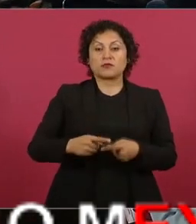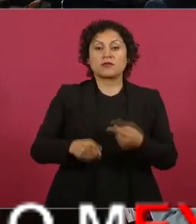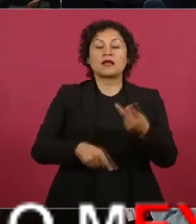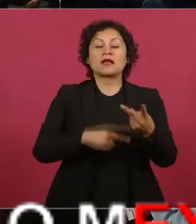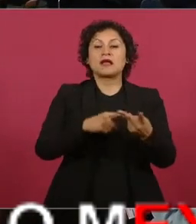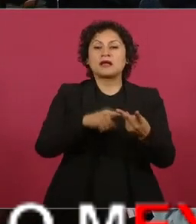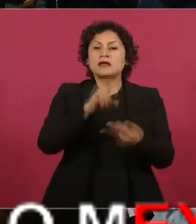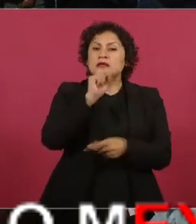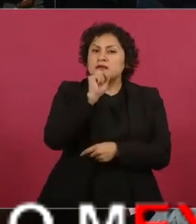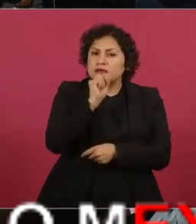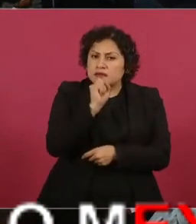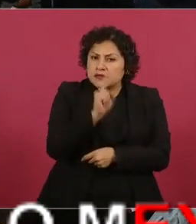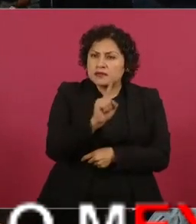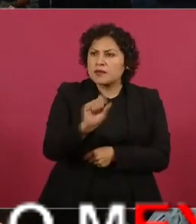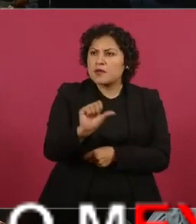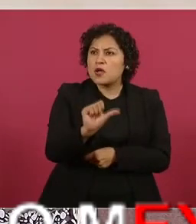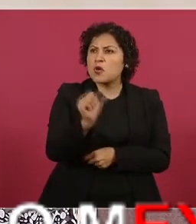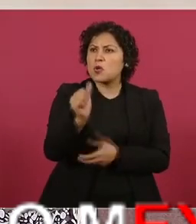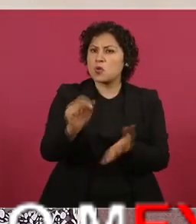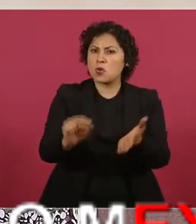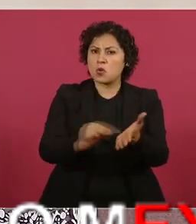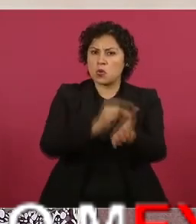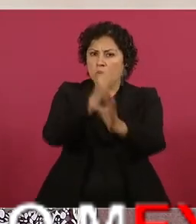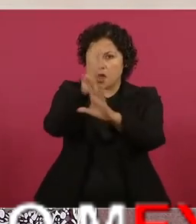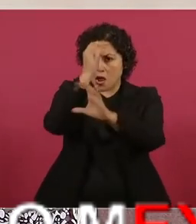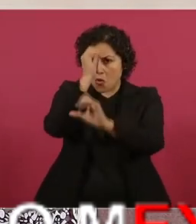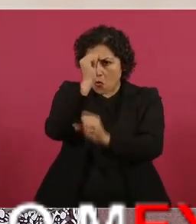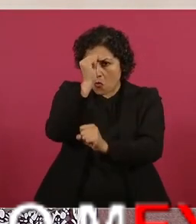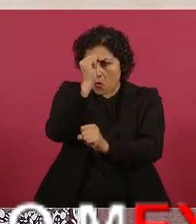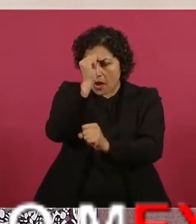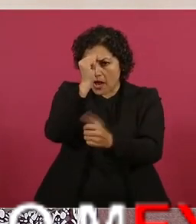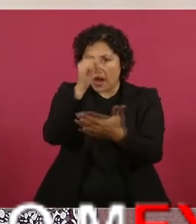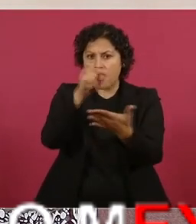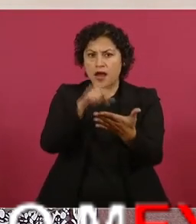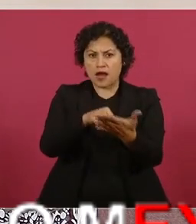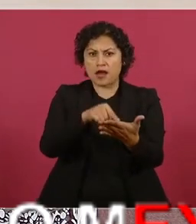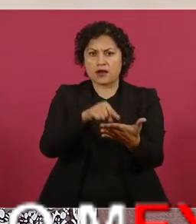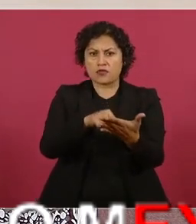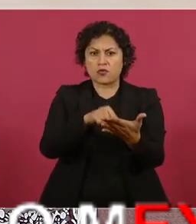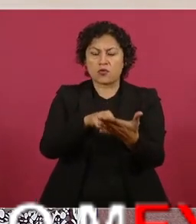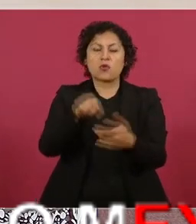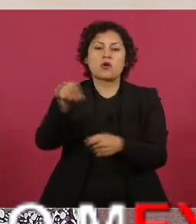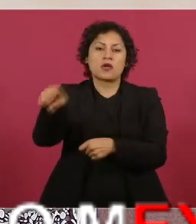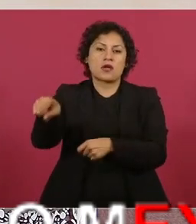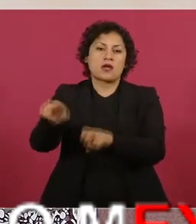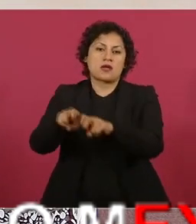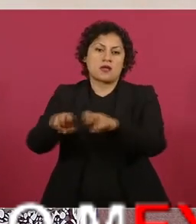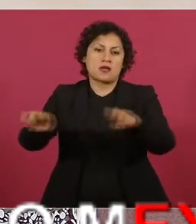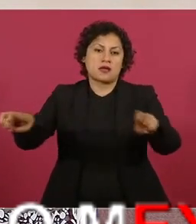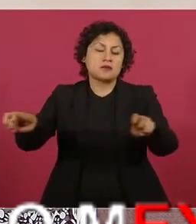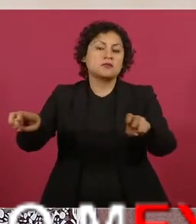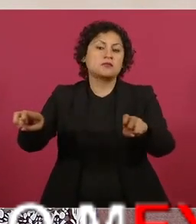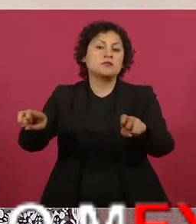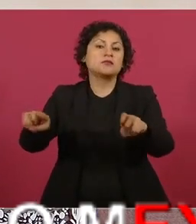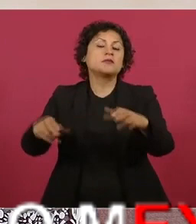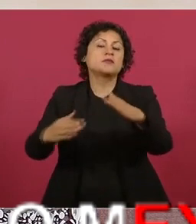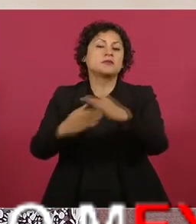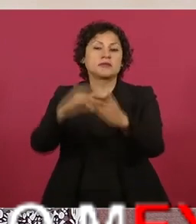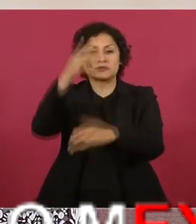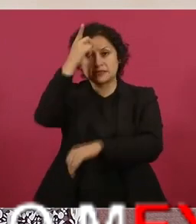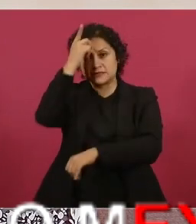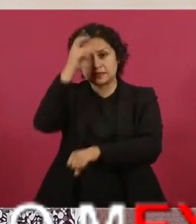acuerdo que hubo en la mesa directiva de